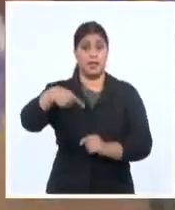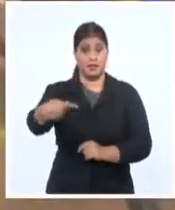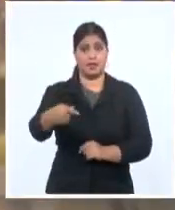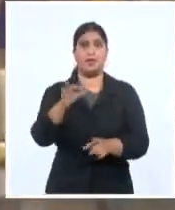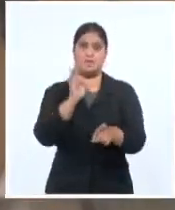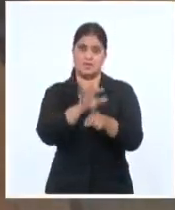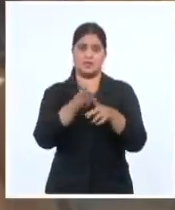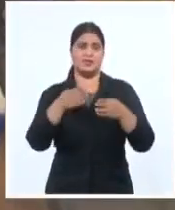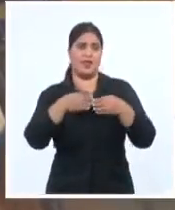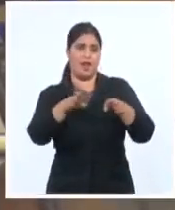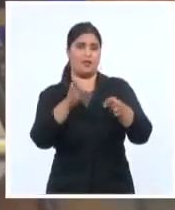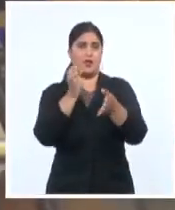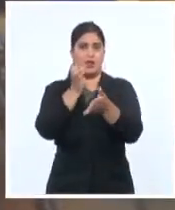Sistema Informativo de la Televisión Cubana.